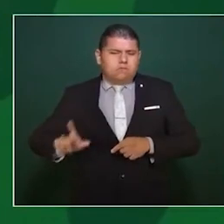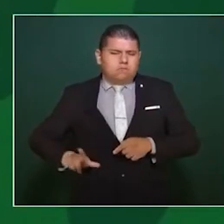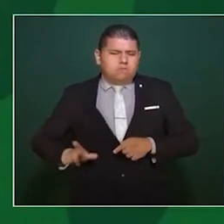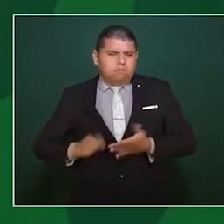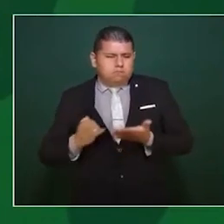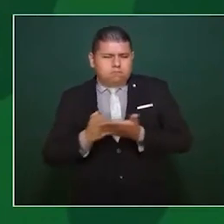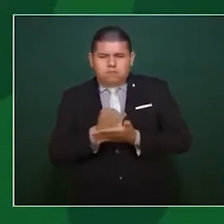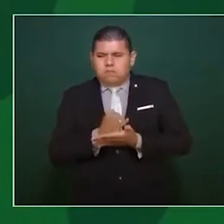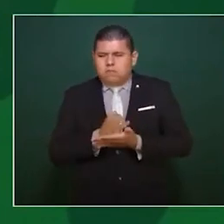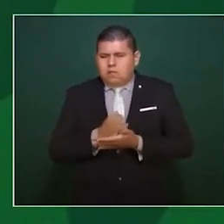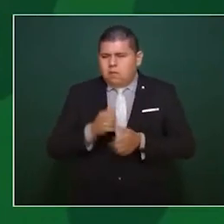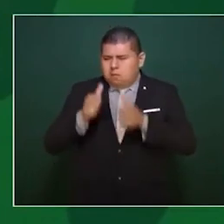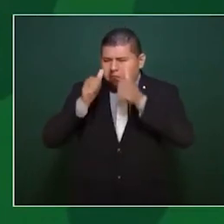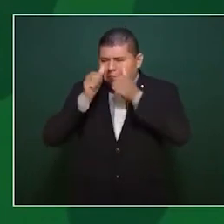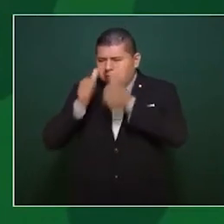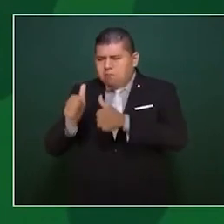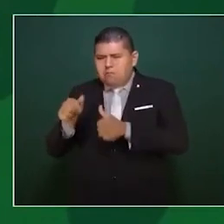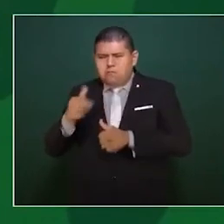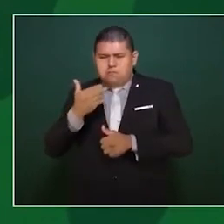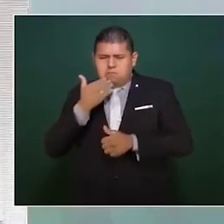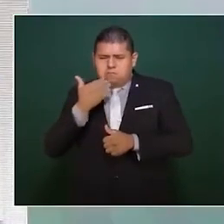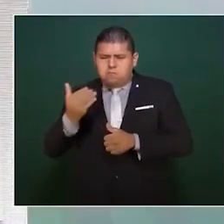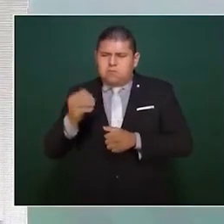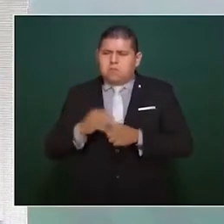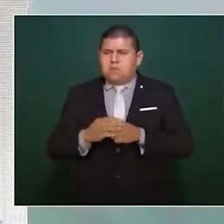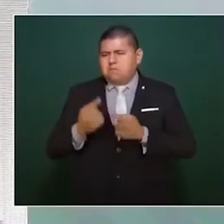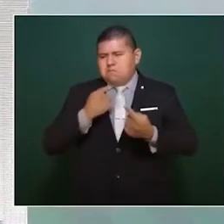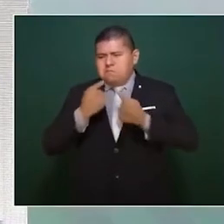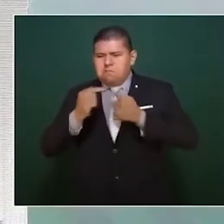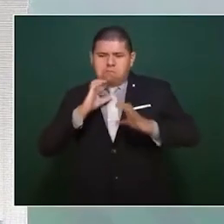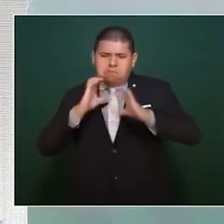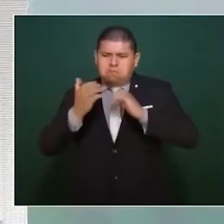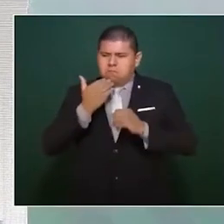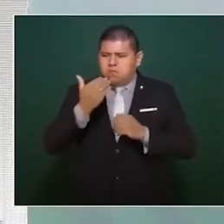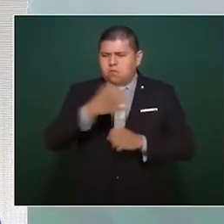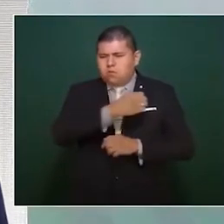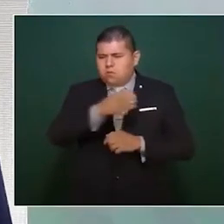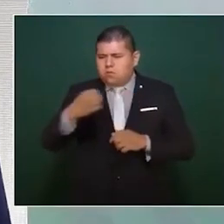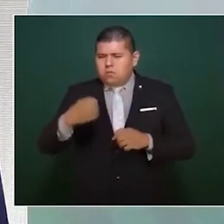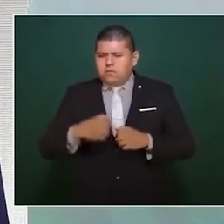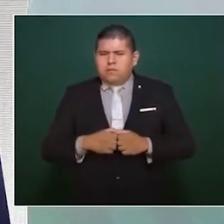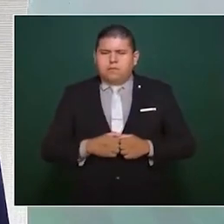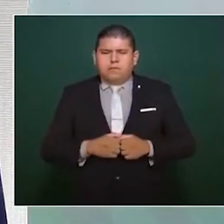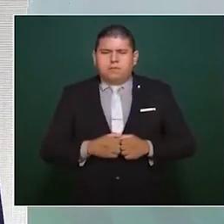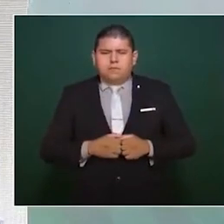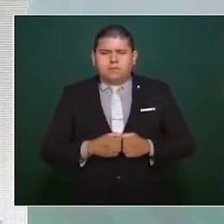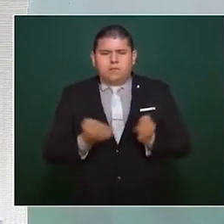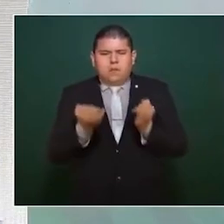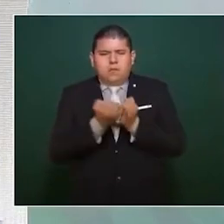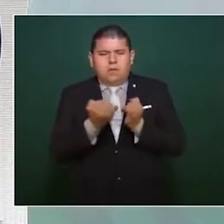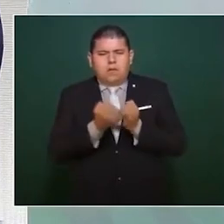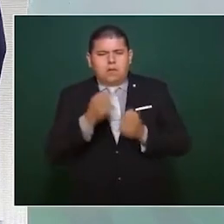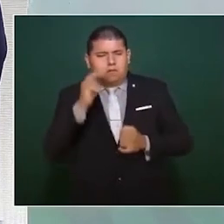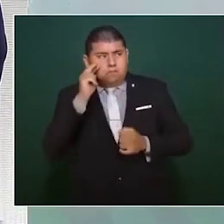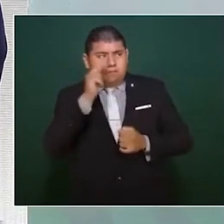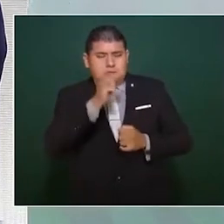Y además, el que las diferencias se expresen de esta forma.